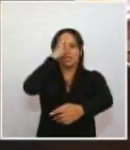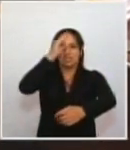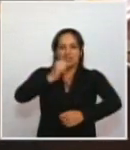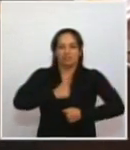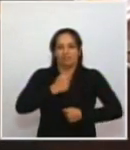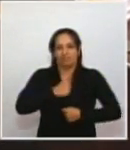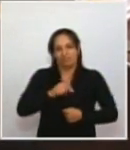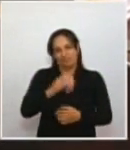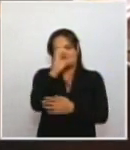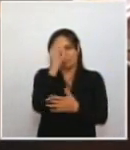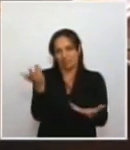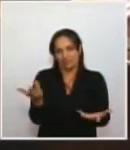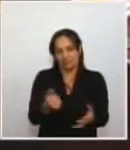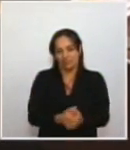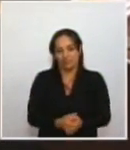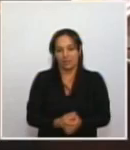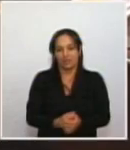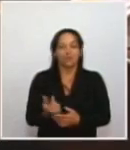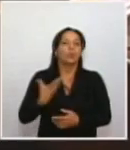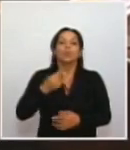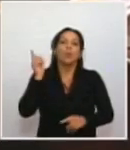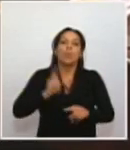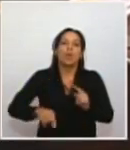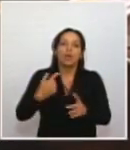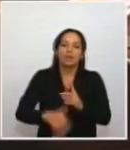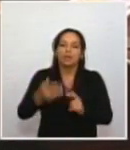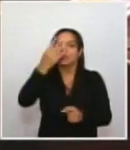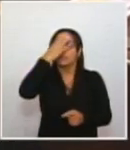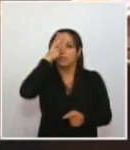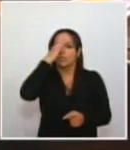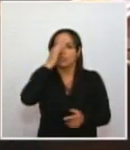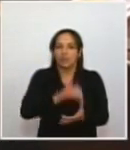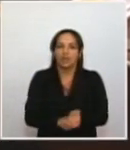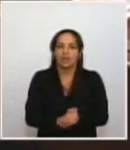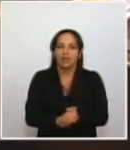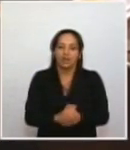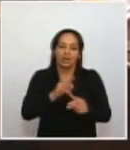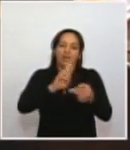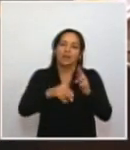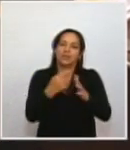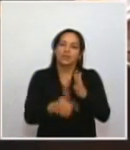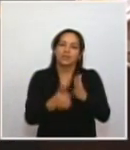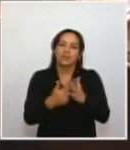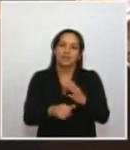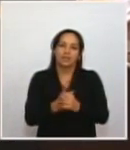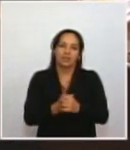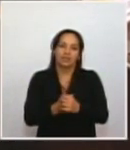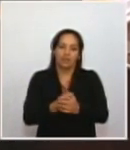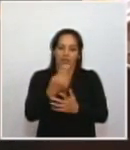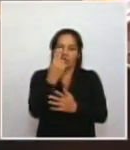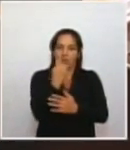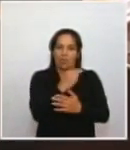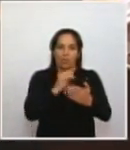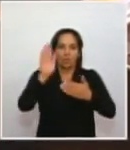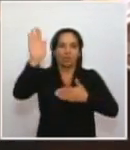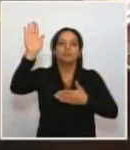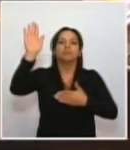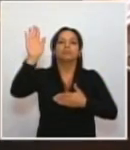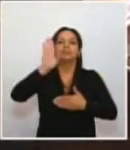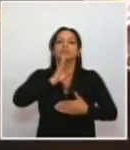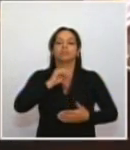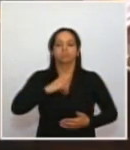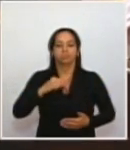le puede caber duda en lo que respecta al compromiso que tiene